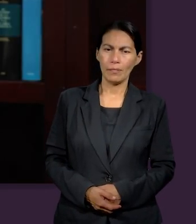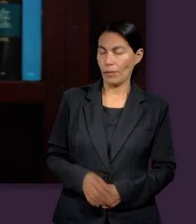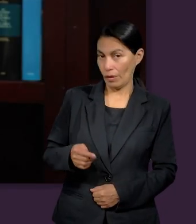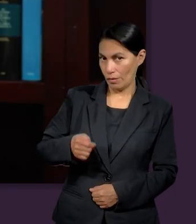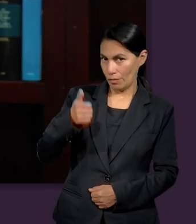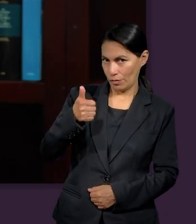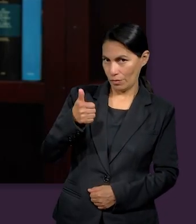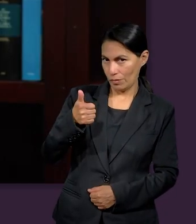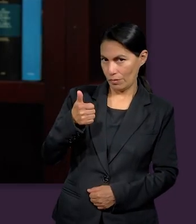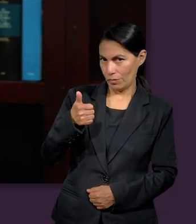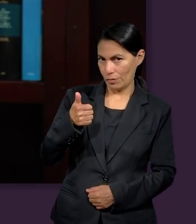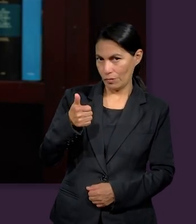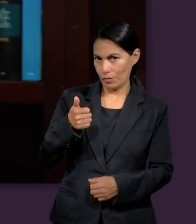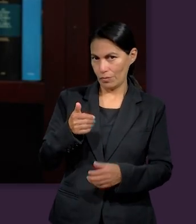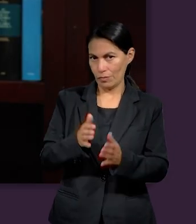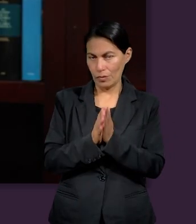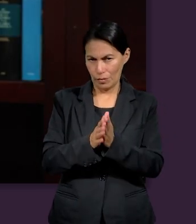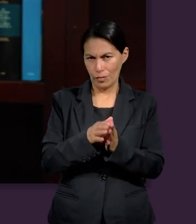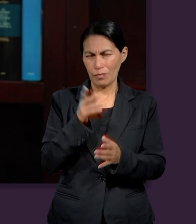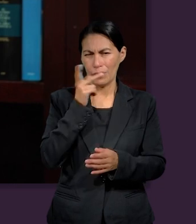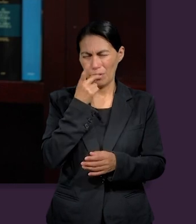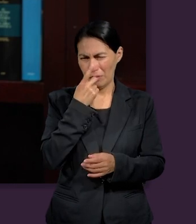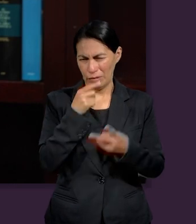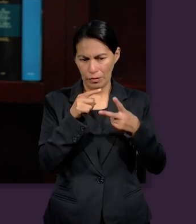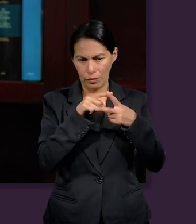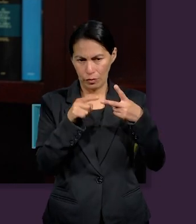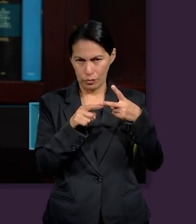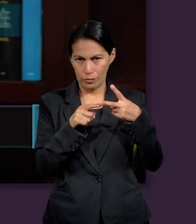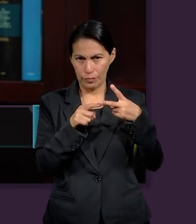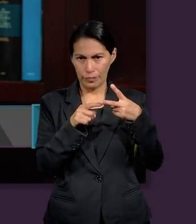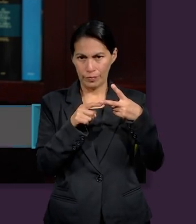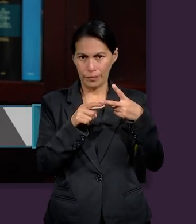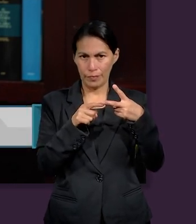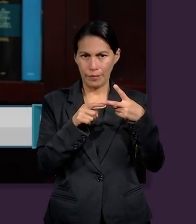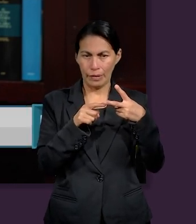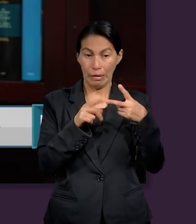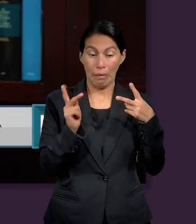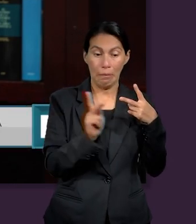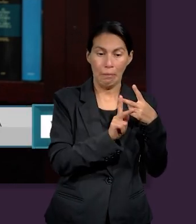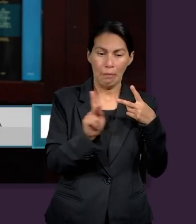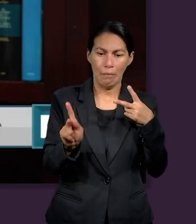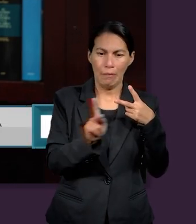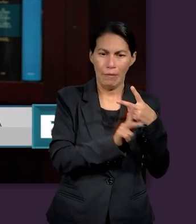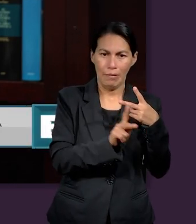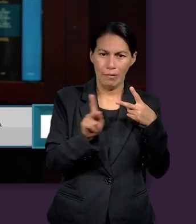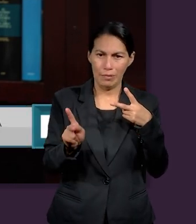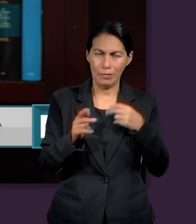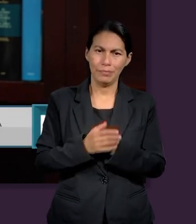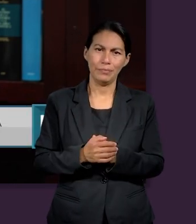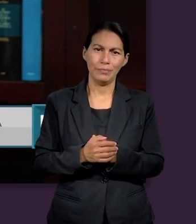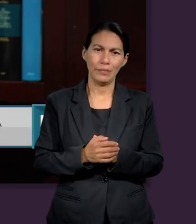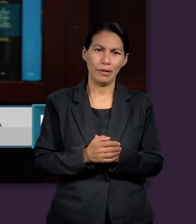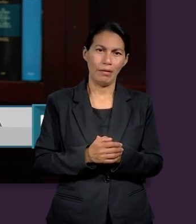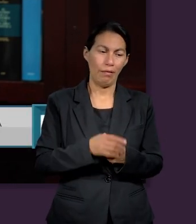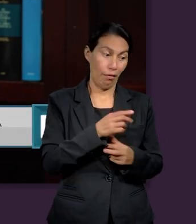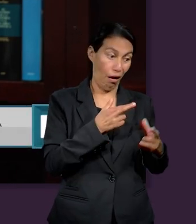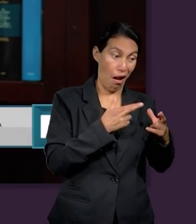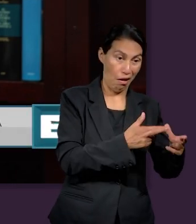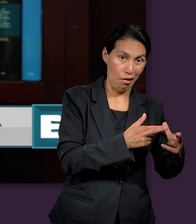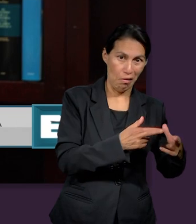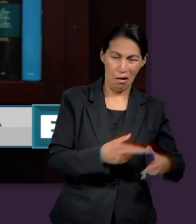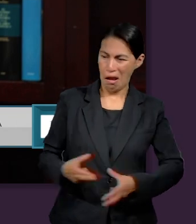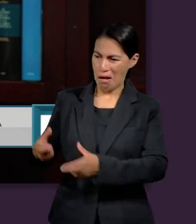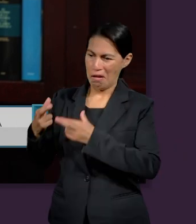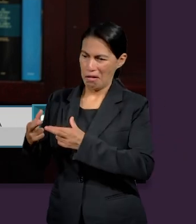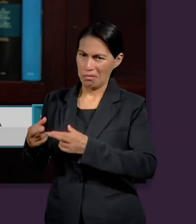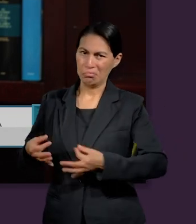primero permítame mencionar pastor dos elementos claves y es las similitudes en primer lugar los dos era